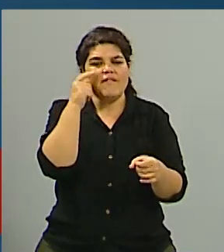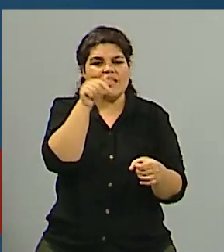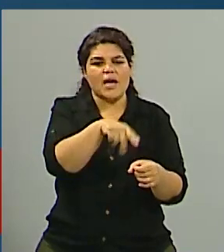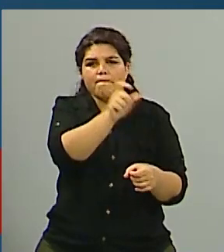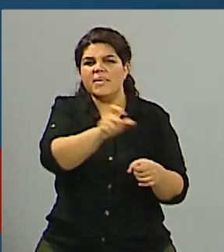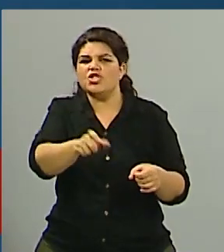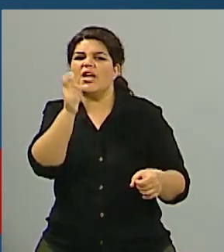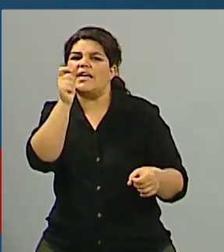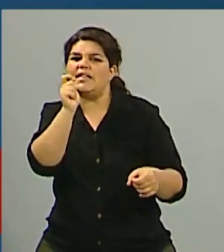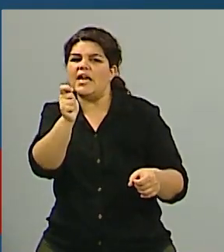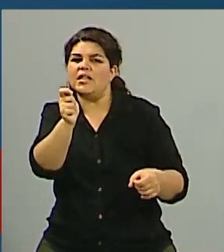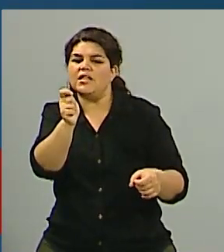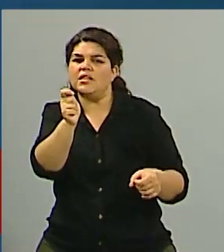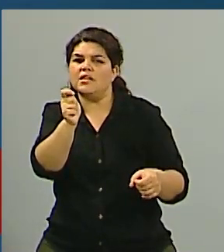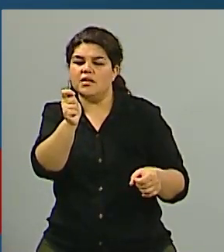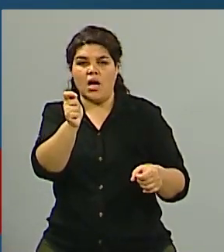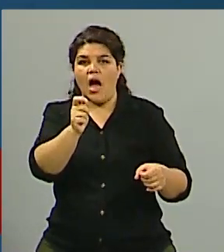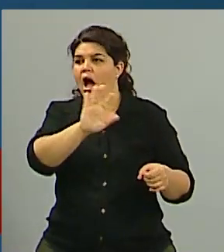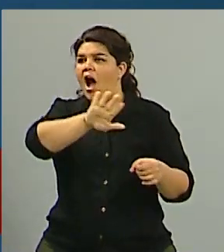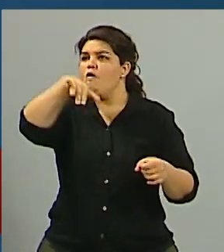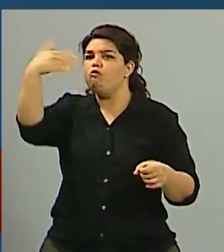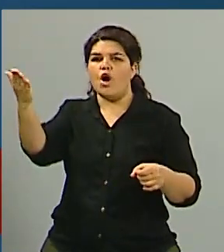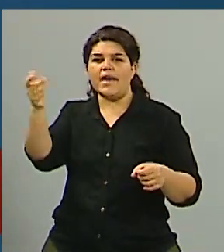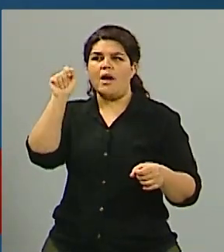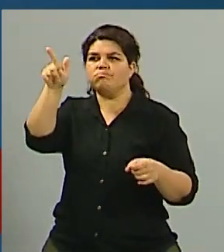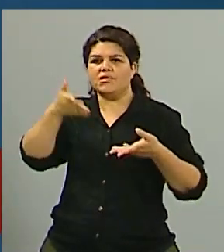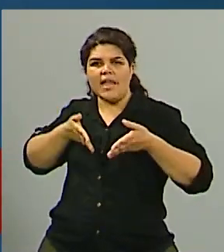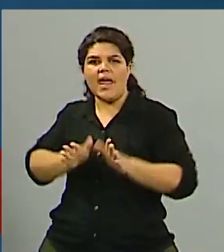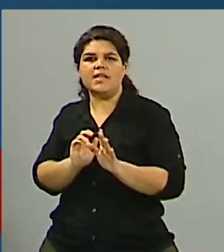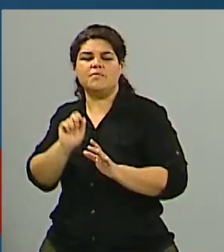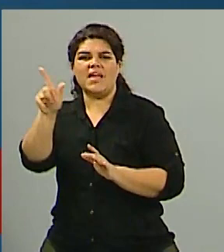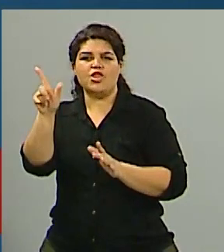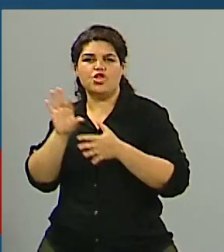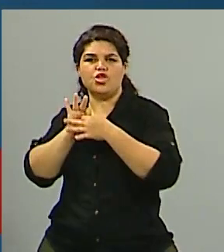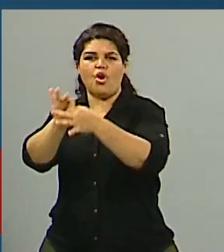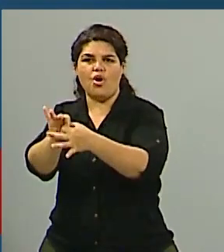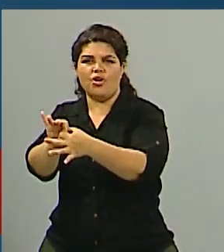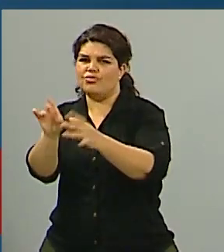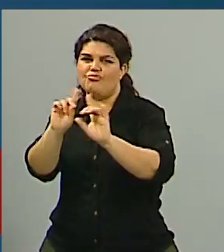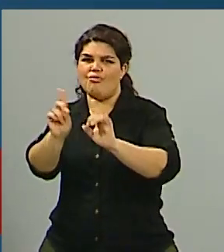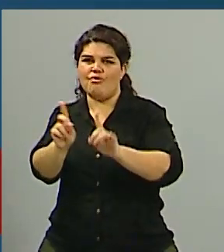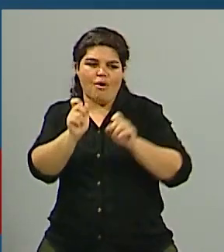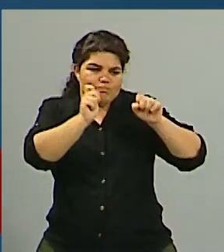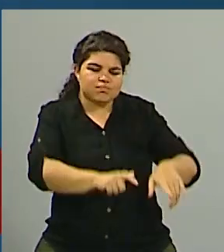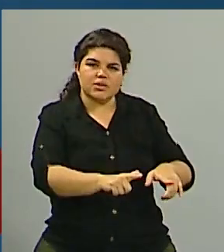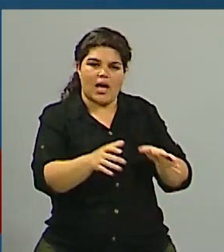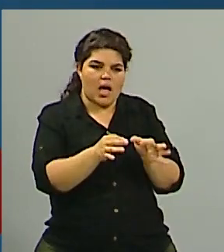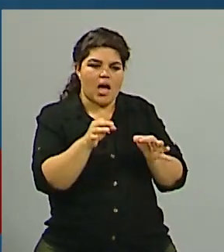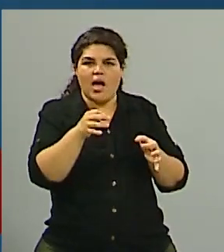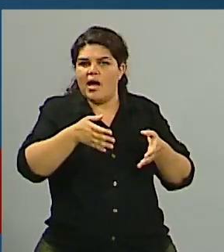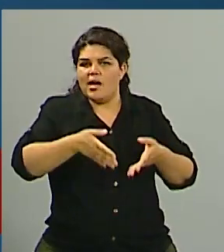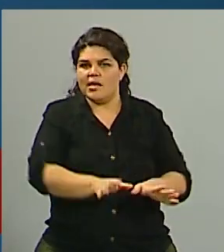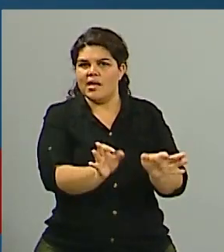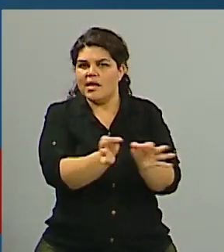pueden reconocerse como una entidad distinta a la del gobierno británico o a la del